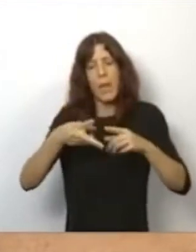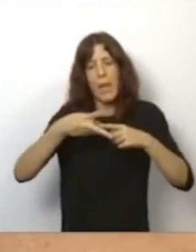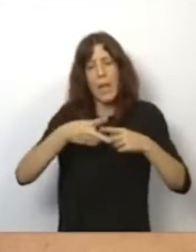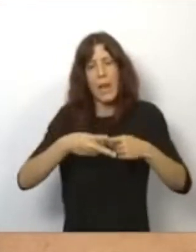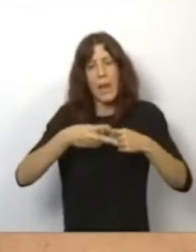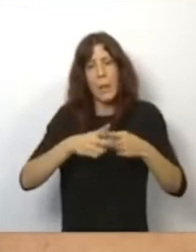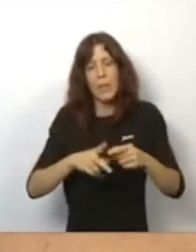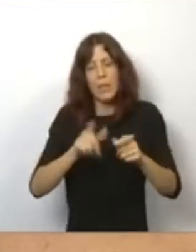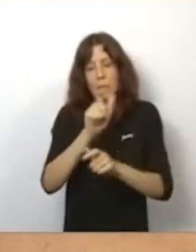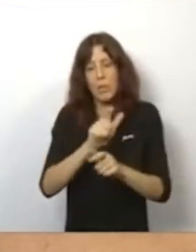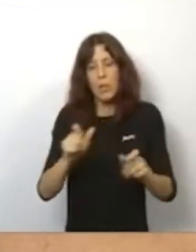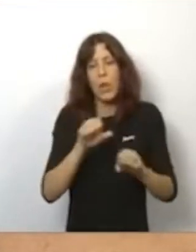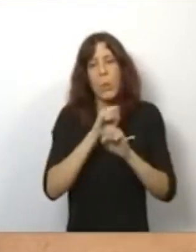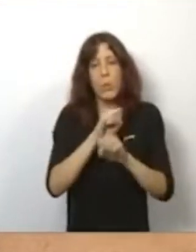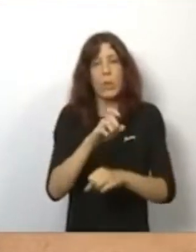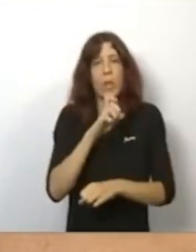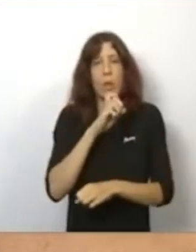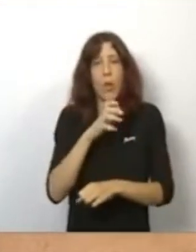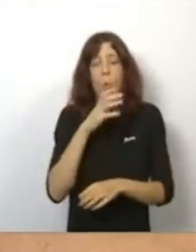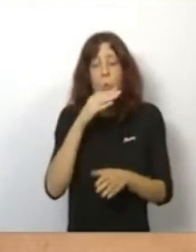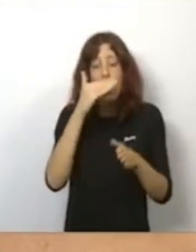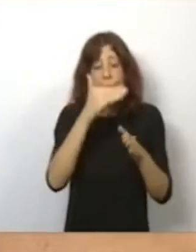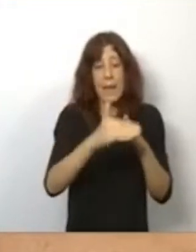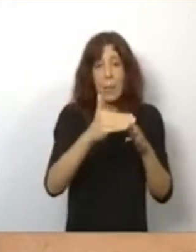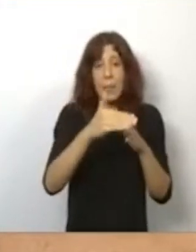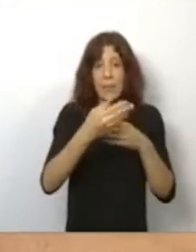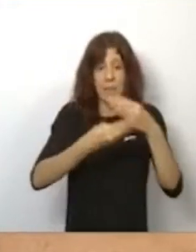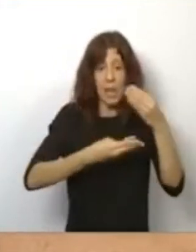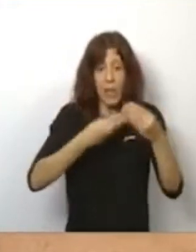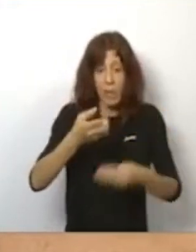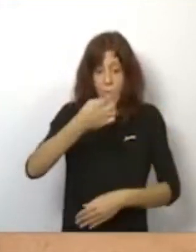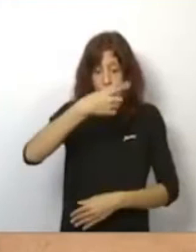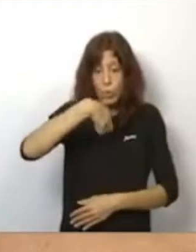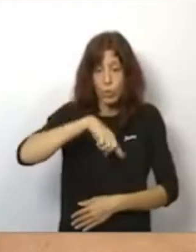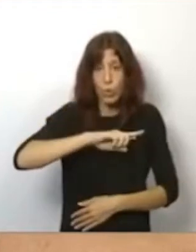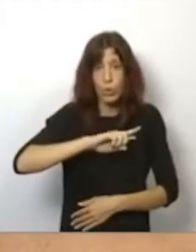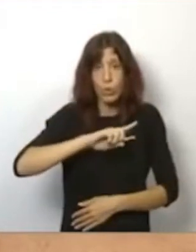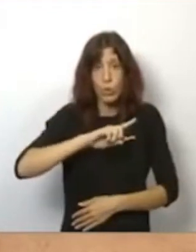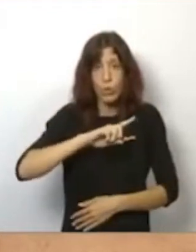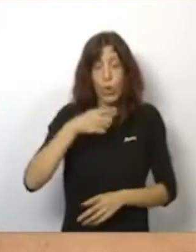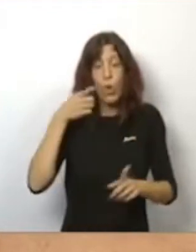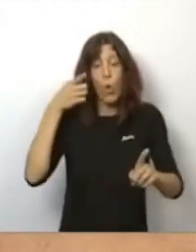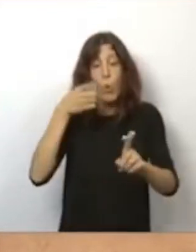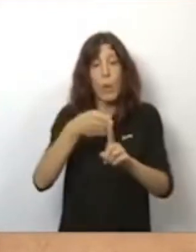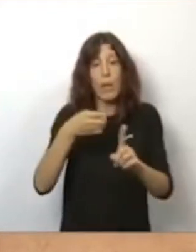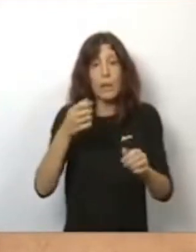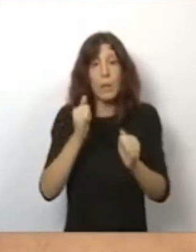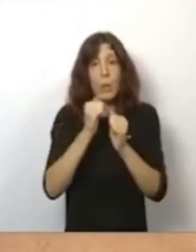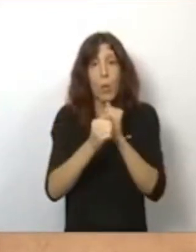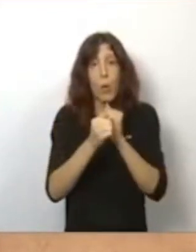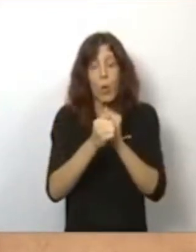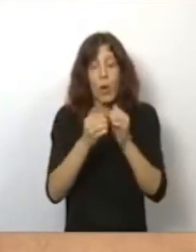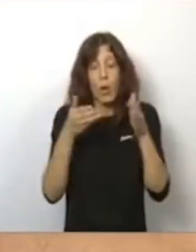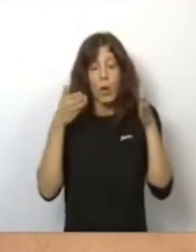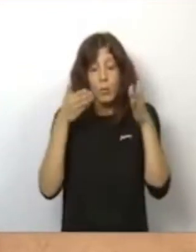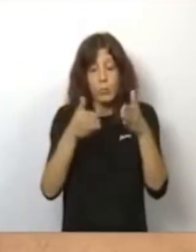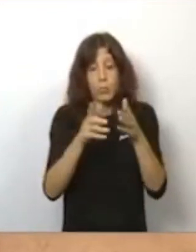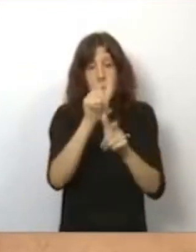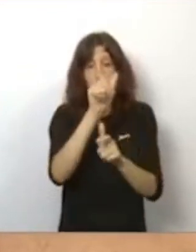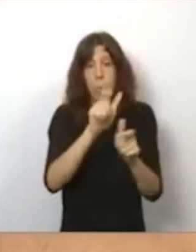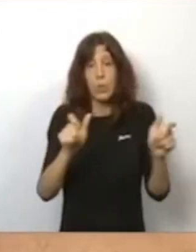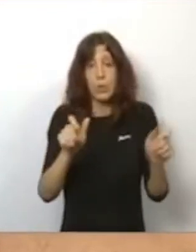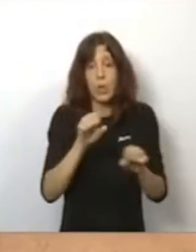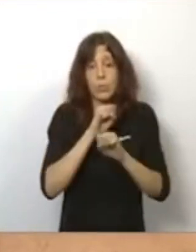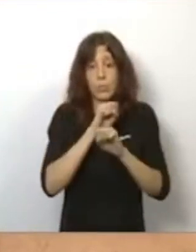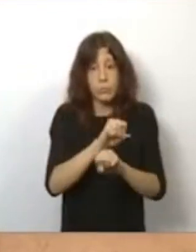protejan a la ciudadanía porque todas las restricciones que se están haciendo son restricciones que obtienen finalmente